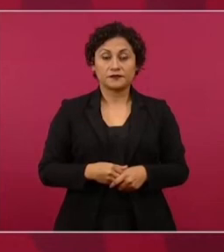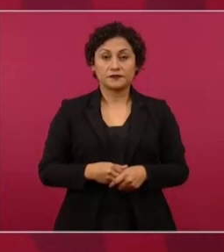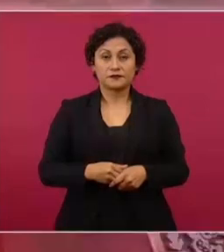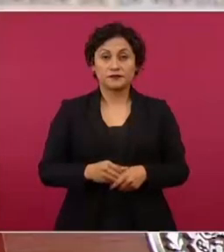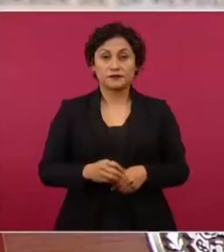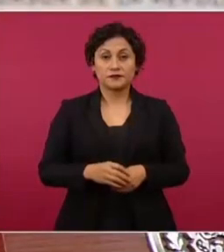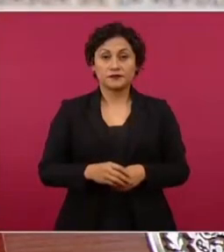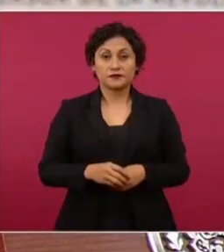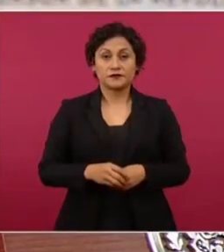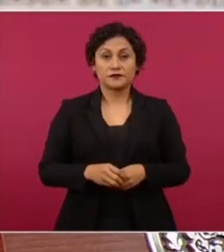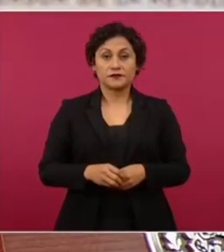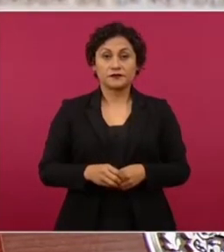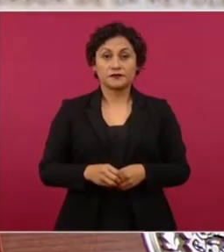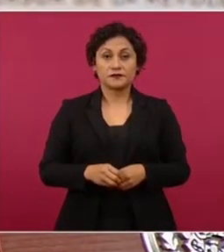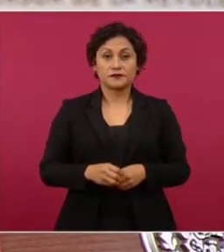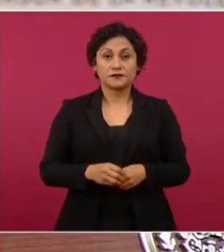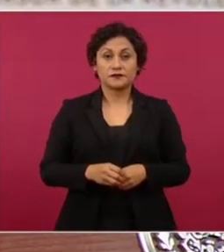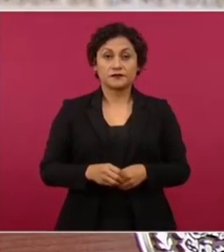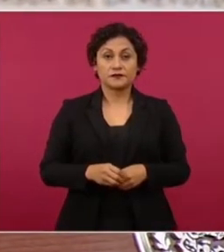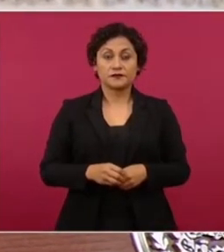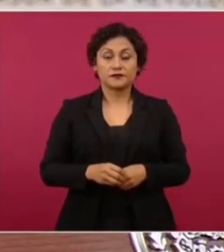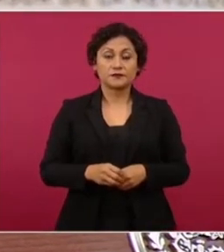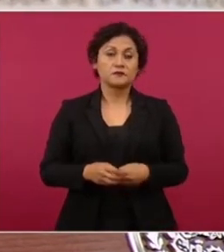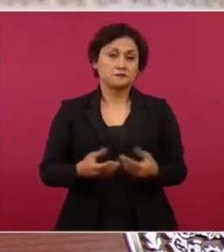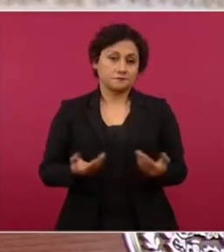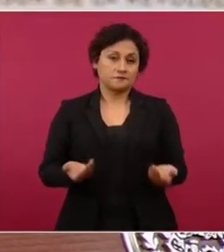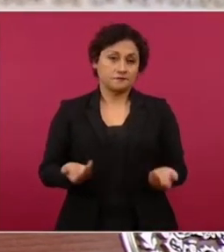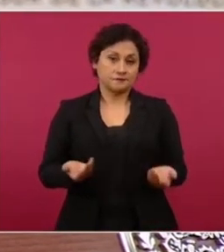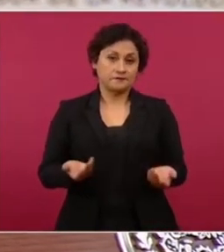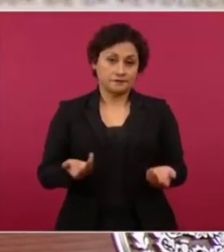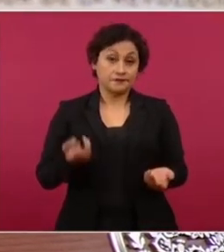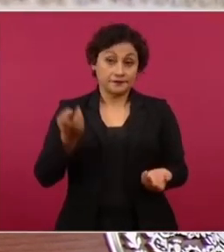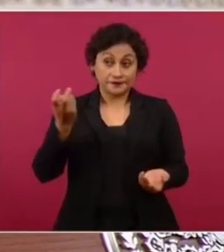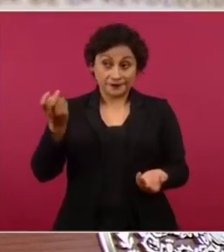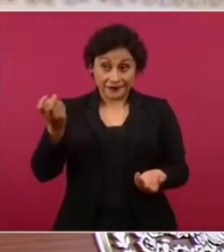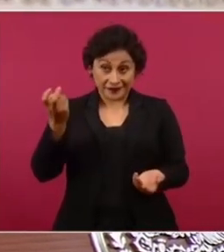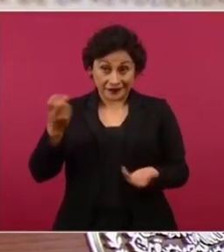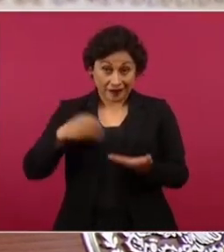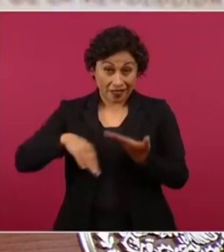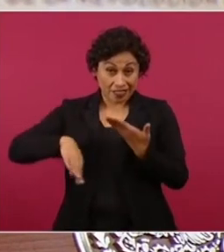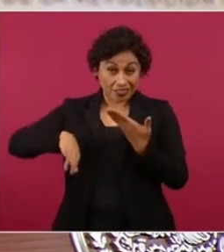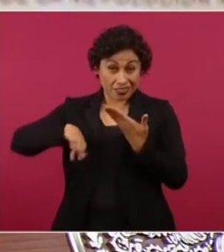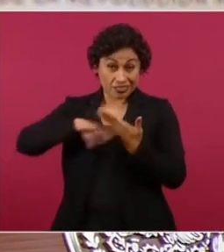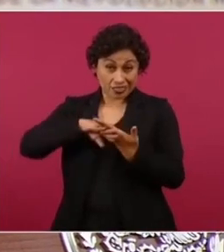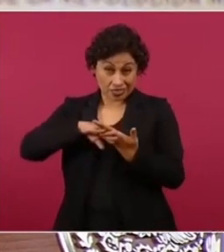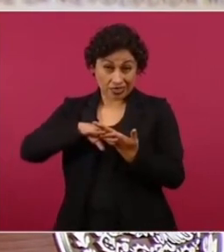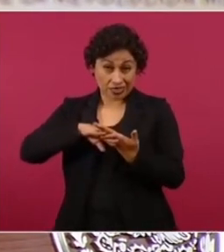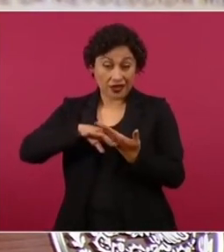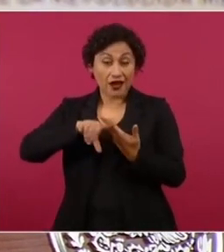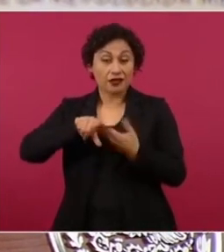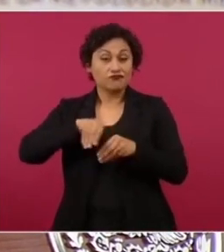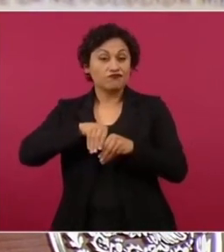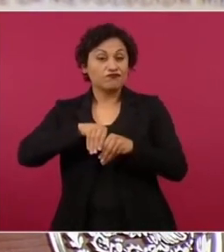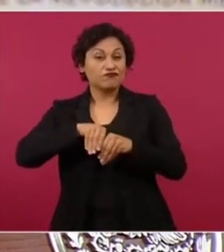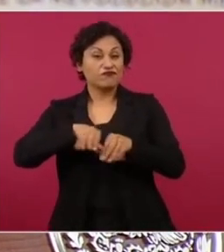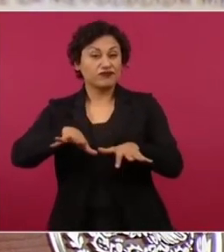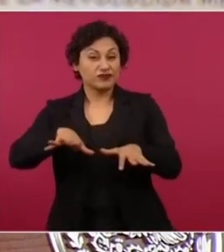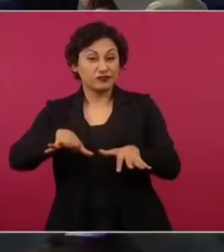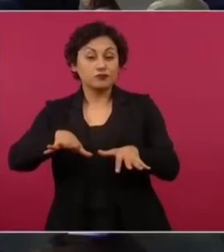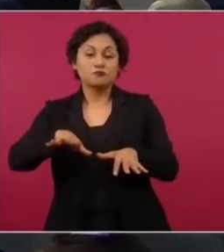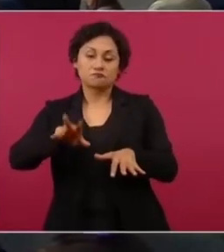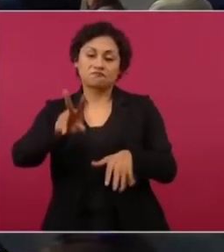nos hicieron daño político con esta campaña no solo ellos